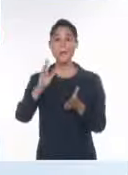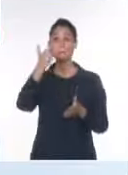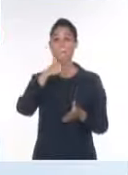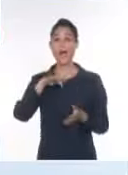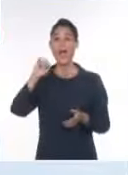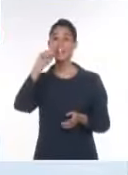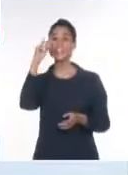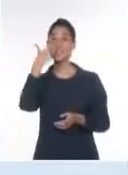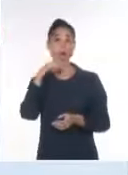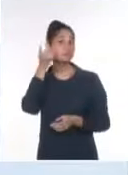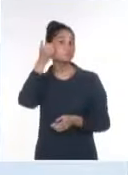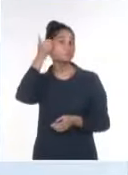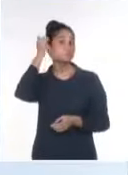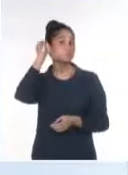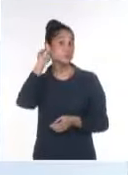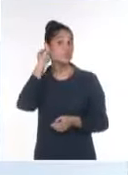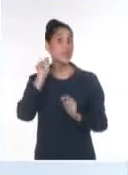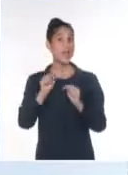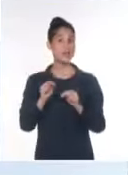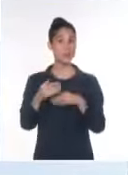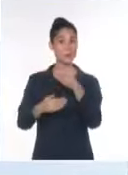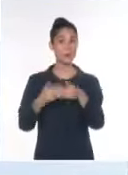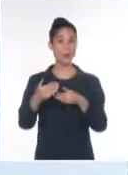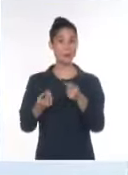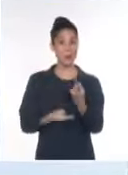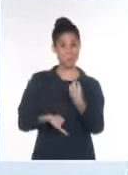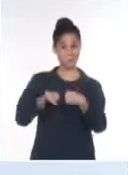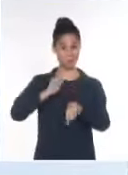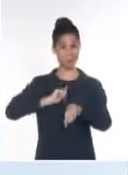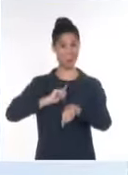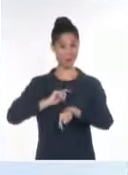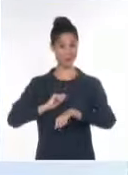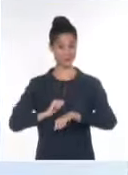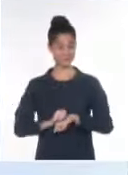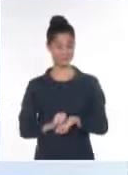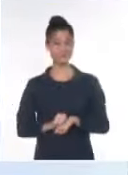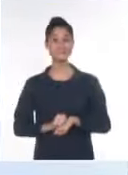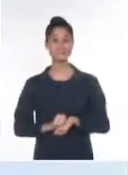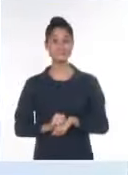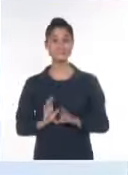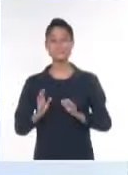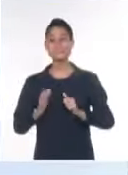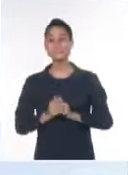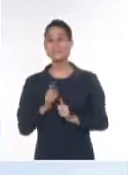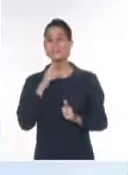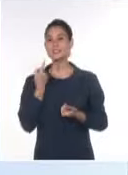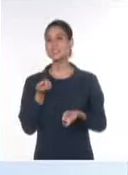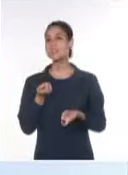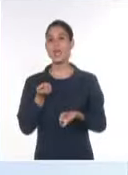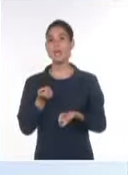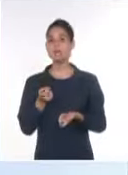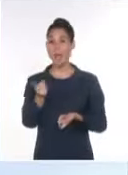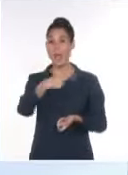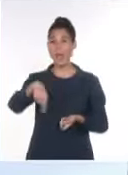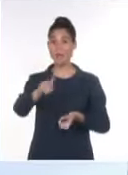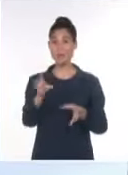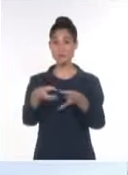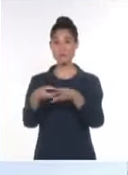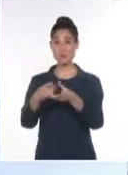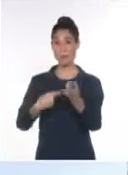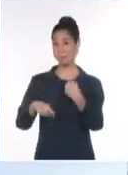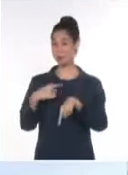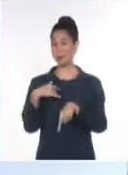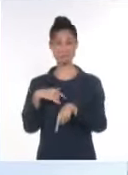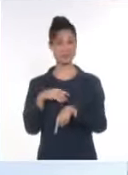es, se le ha virado la tortilla. Yo creo que ha sido peor, diría que ellos mismos se han virado la tortilla porque en política también